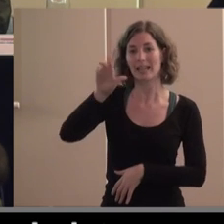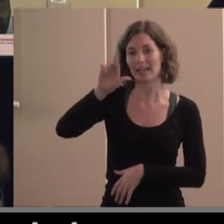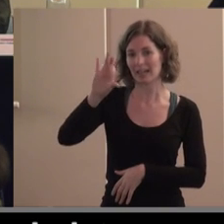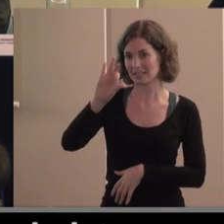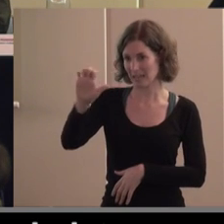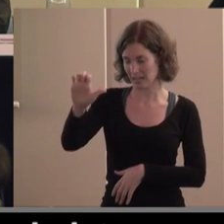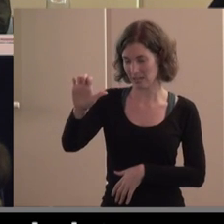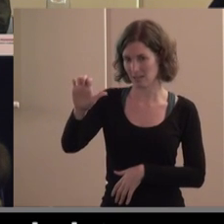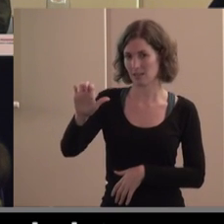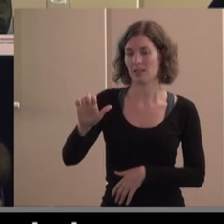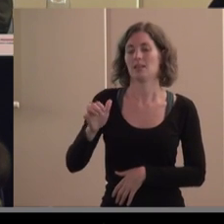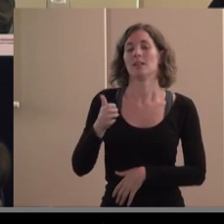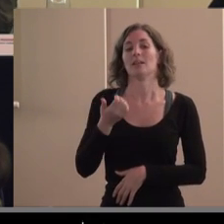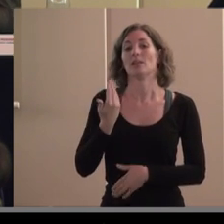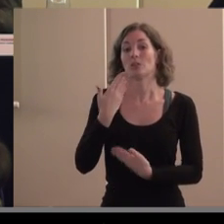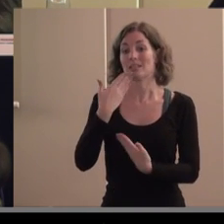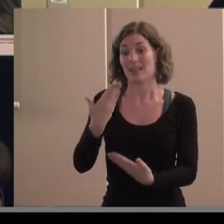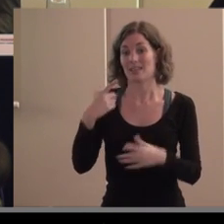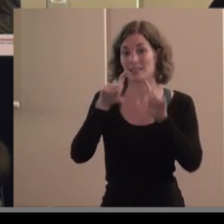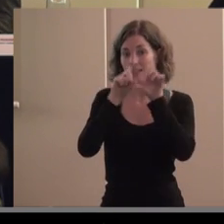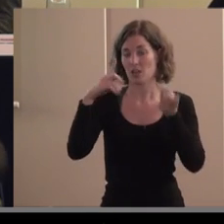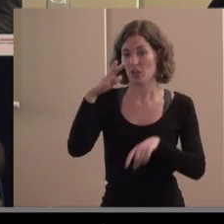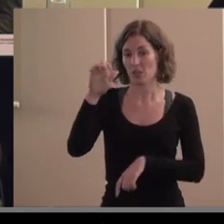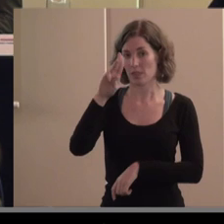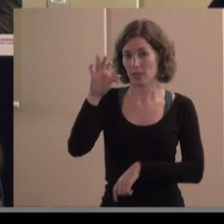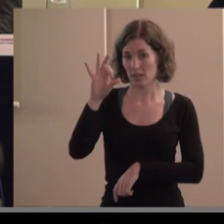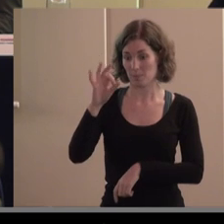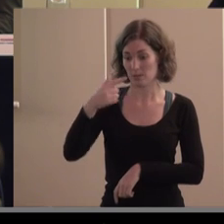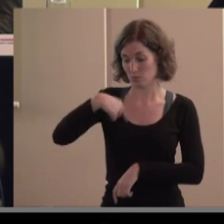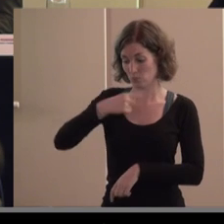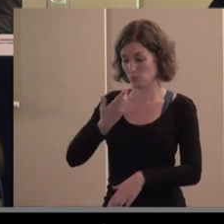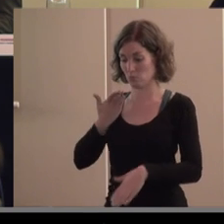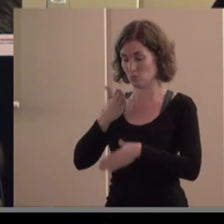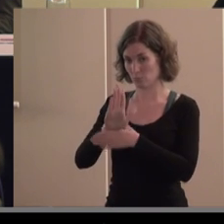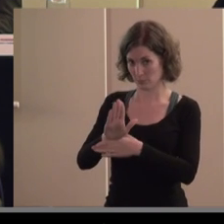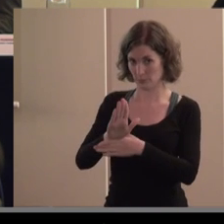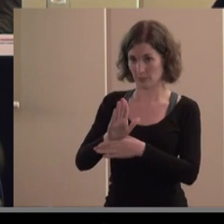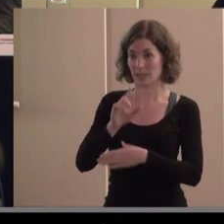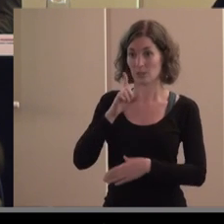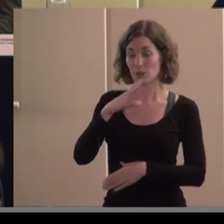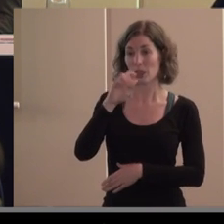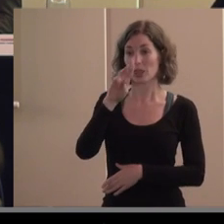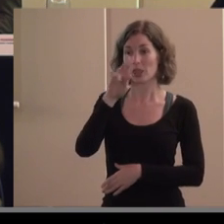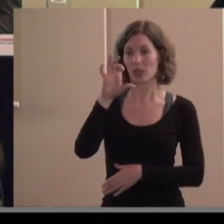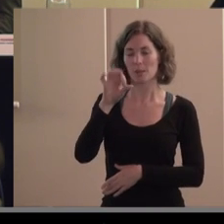donde a través de CEPES y representando a CEPES estamos y CEPES tiene una posición determinada exactamente igual que tiene